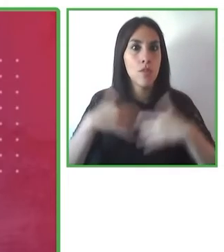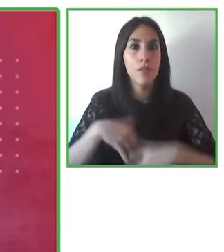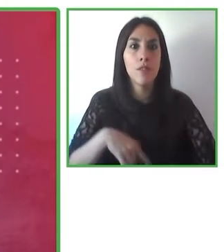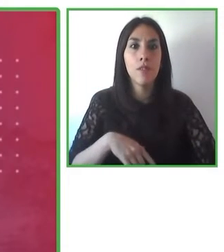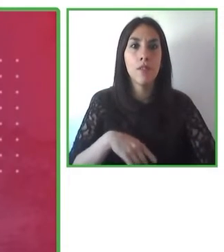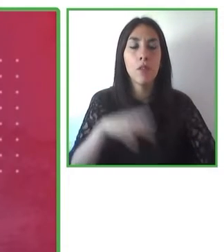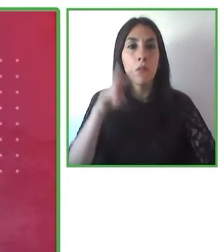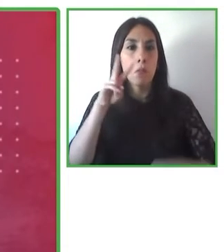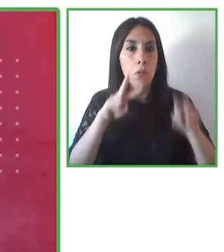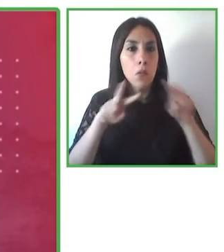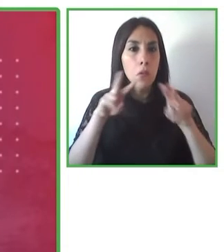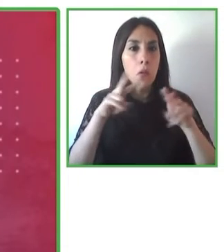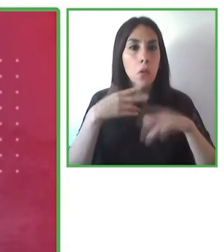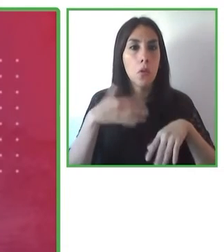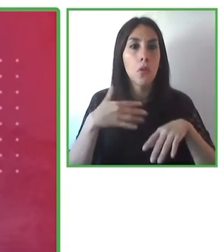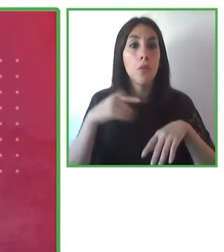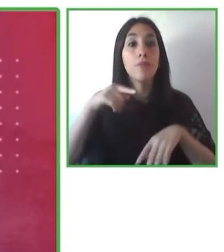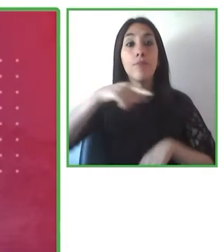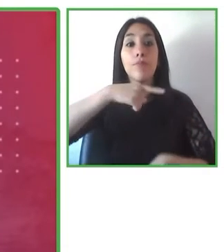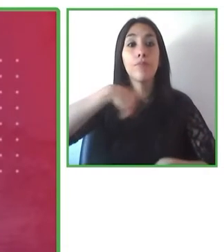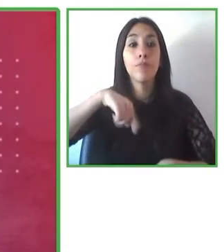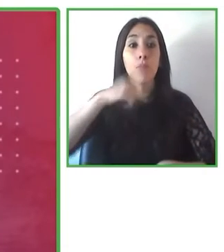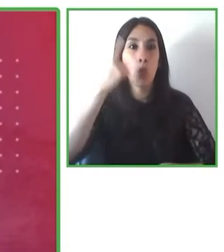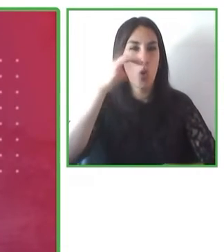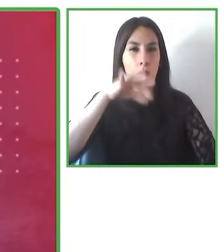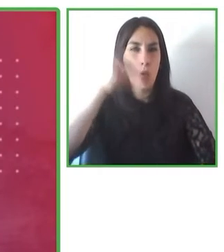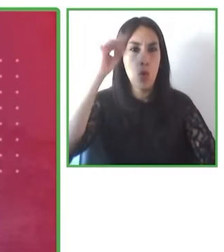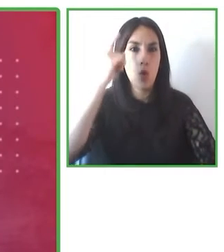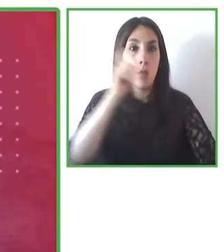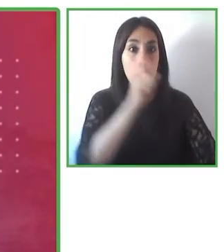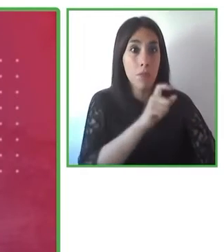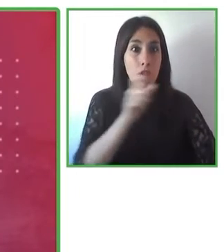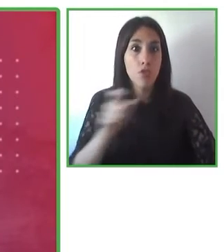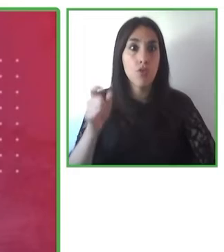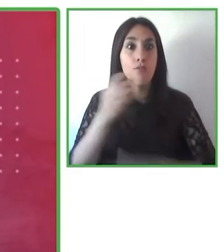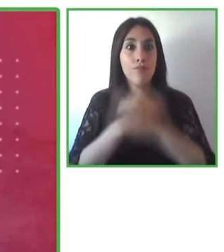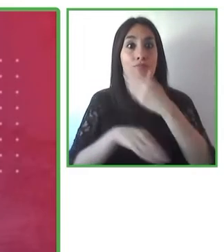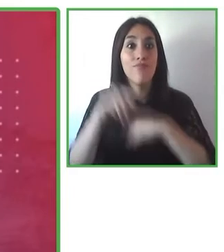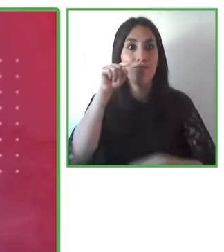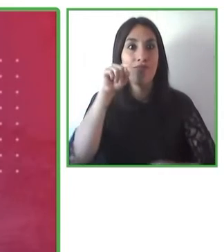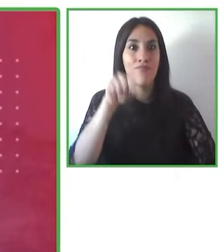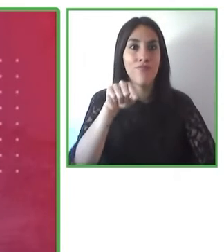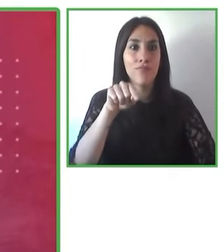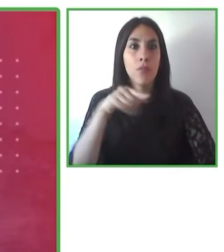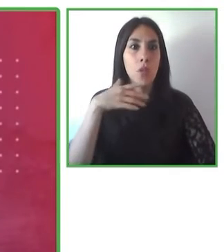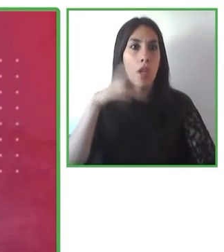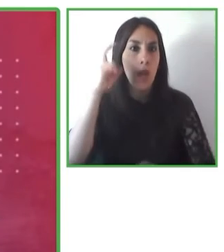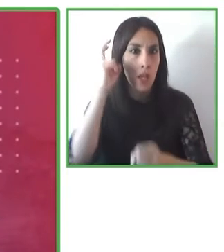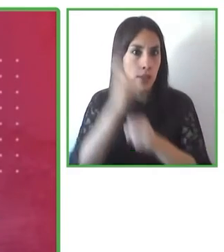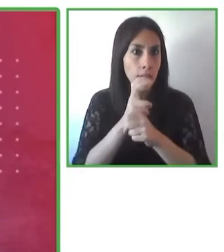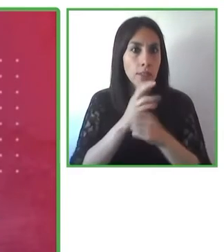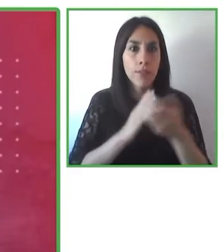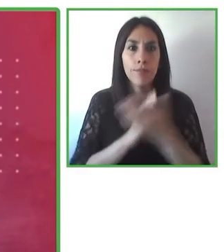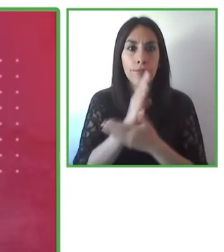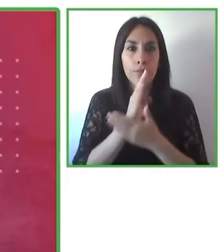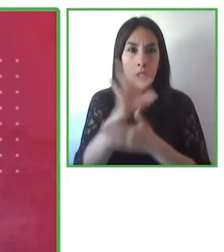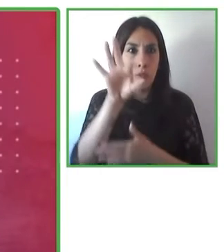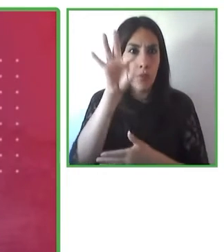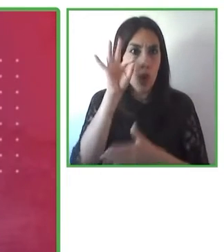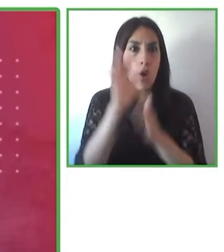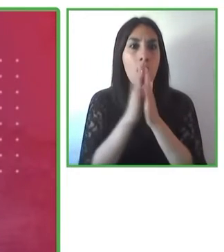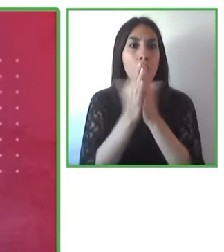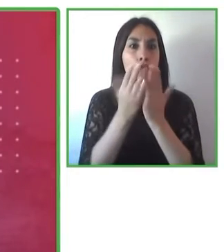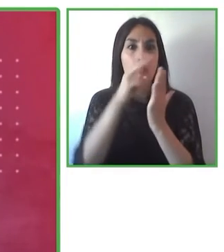discapacidad visual tenemos dificultades para acceder a la lectura de la información. Y es fundamental también que las distintas iniciativas en libros